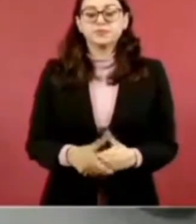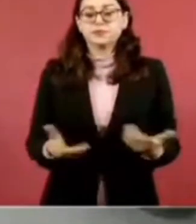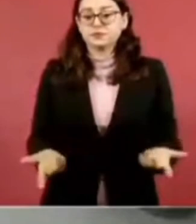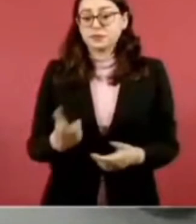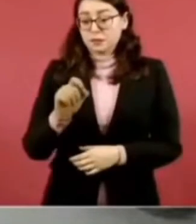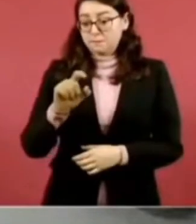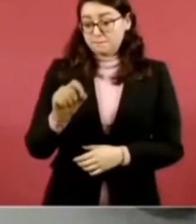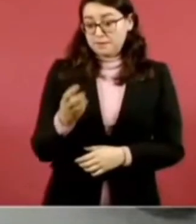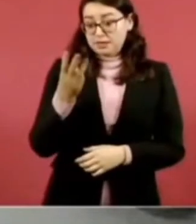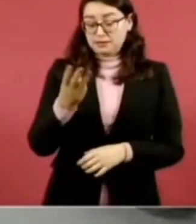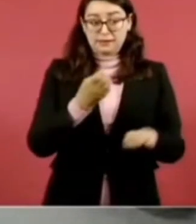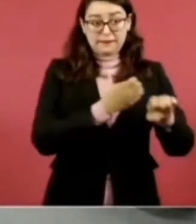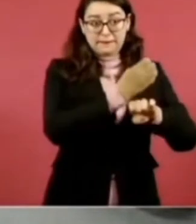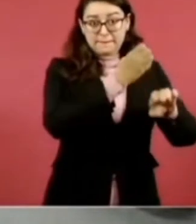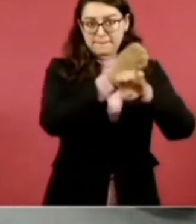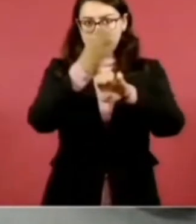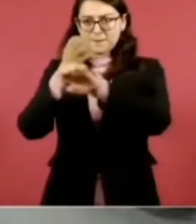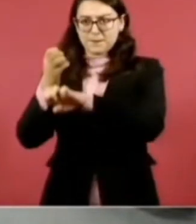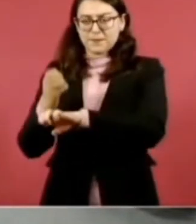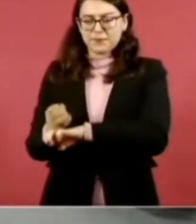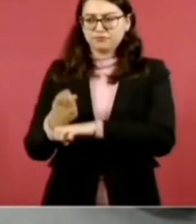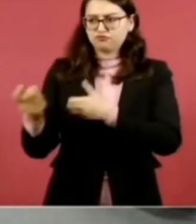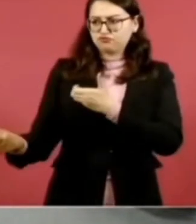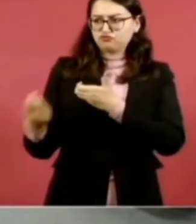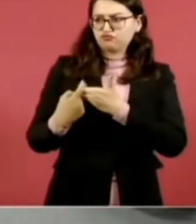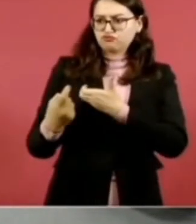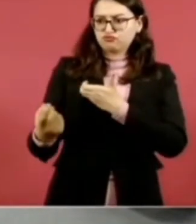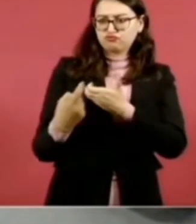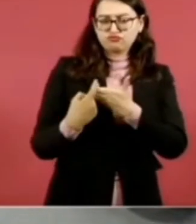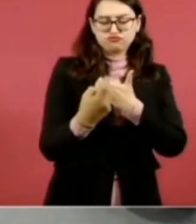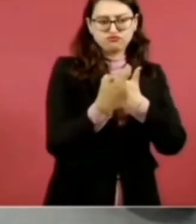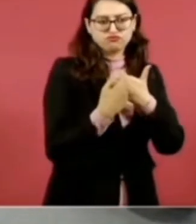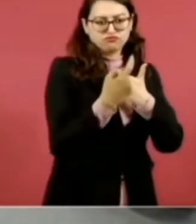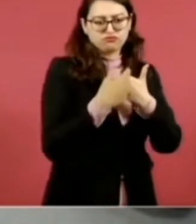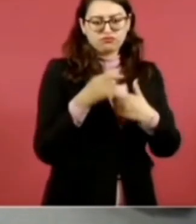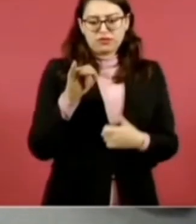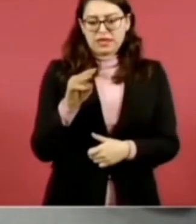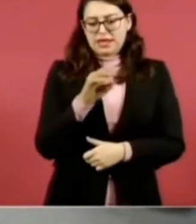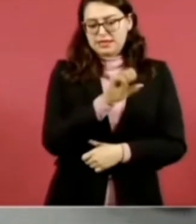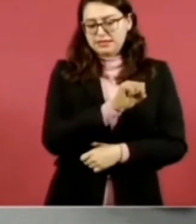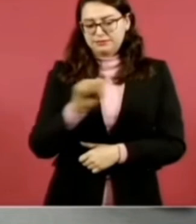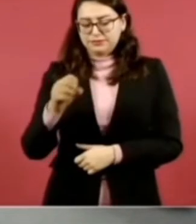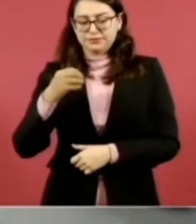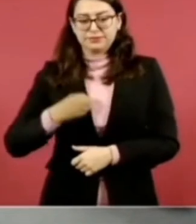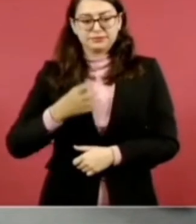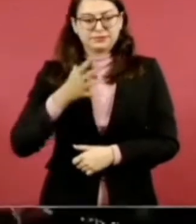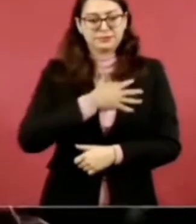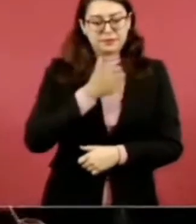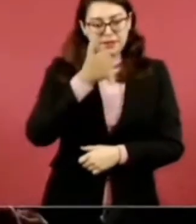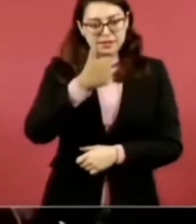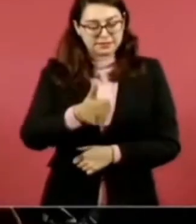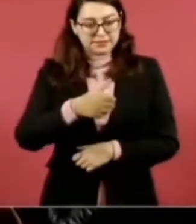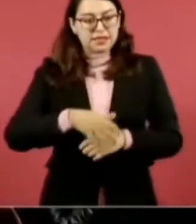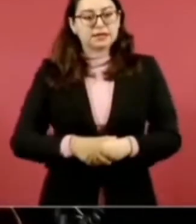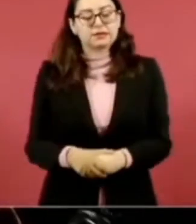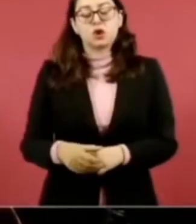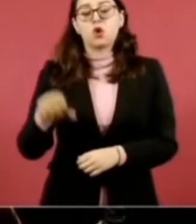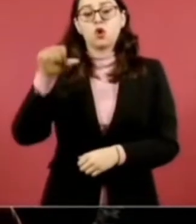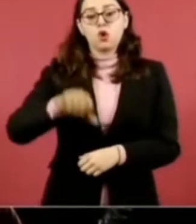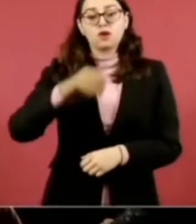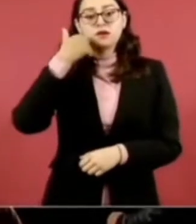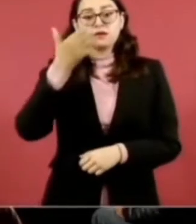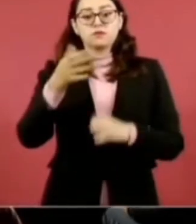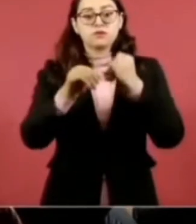23 estados por parte de Inestar, esta institución de atención médica para las personas sin seguridad social, el día de hoy queremos informar